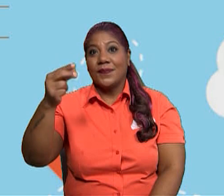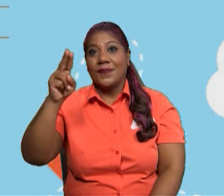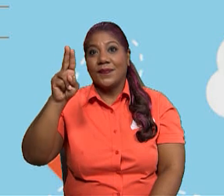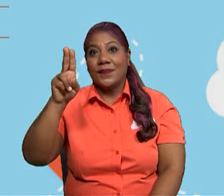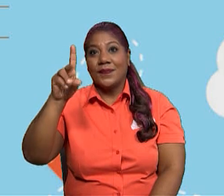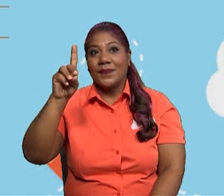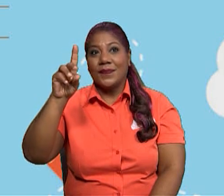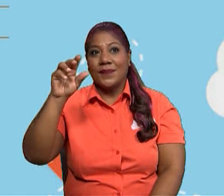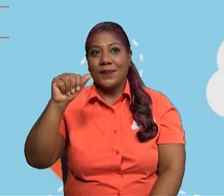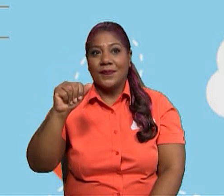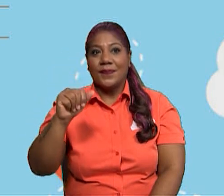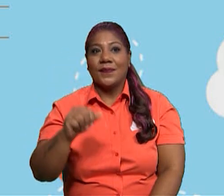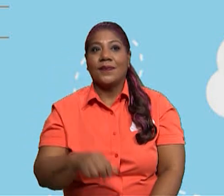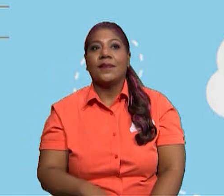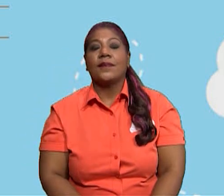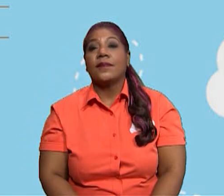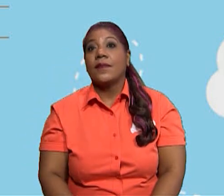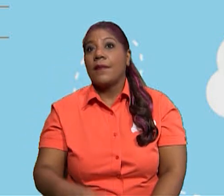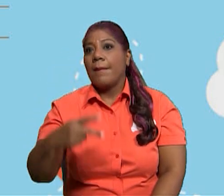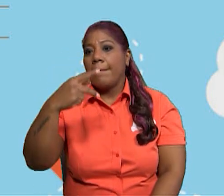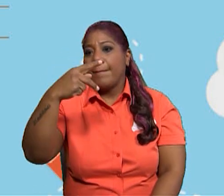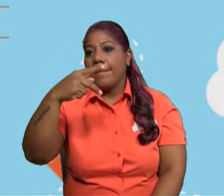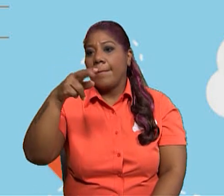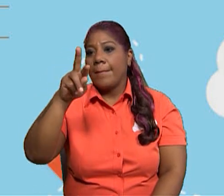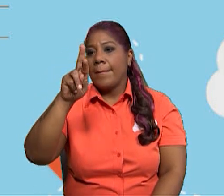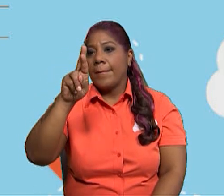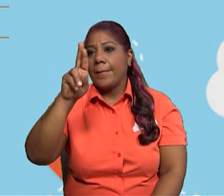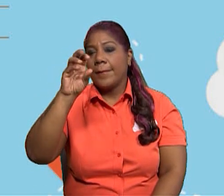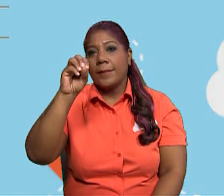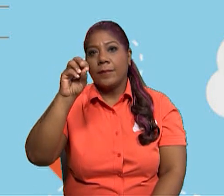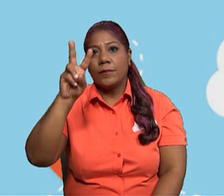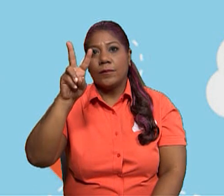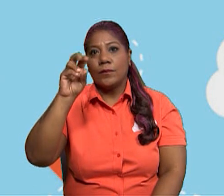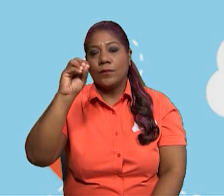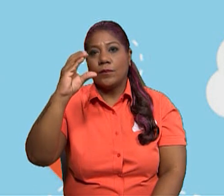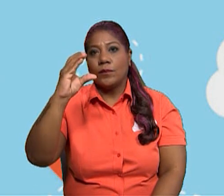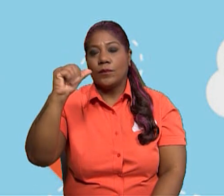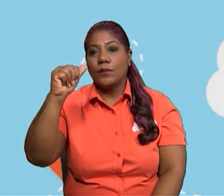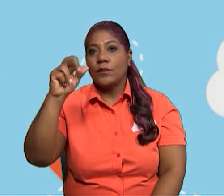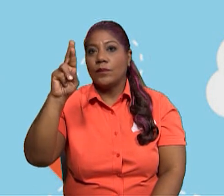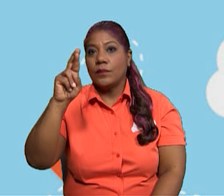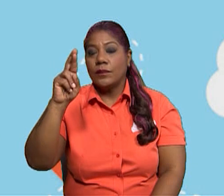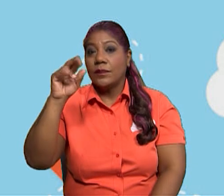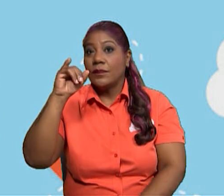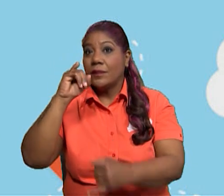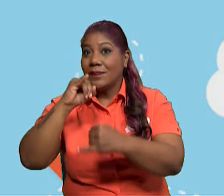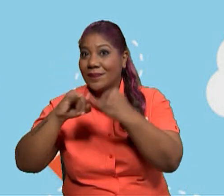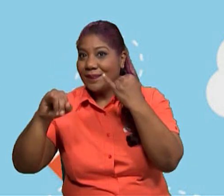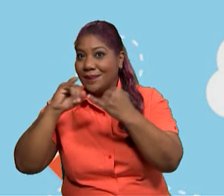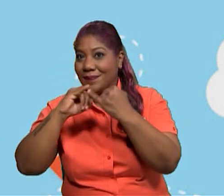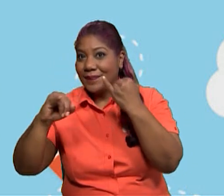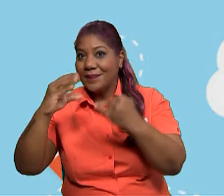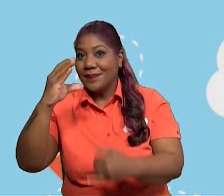vez la sílaba car. Es la última. Pero vamos a ver la definición. Puedes tomarle una captura de